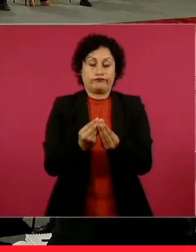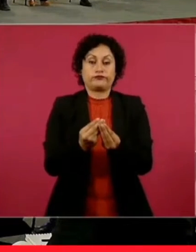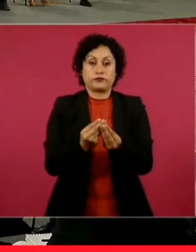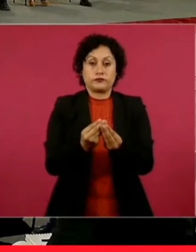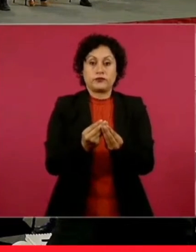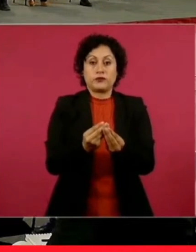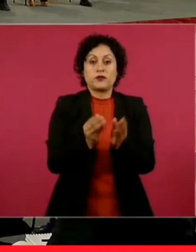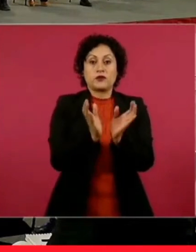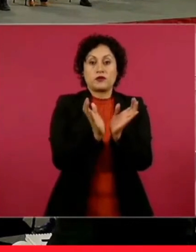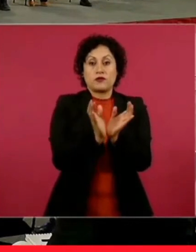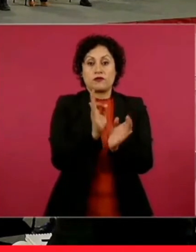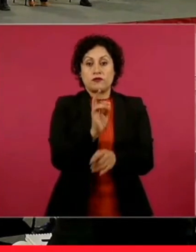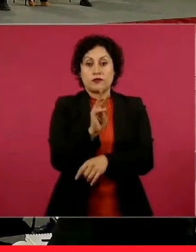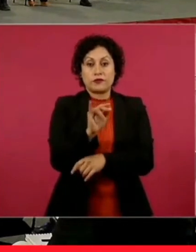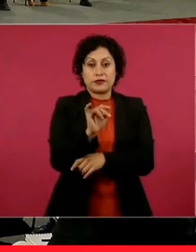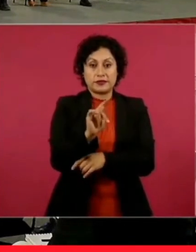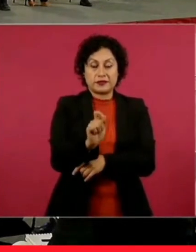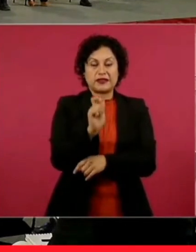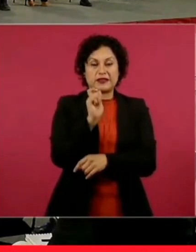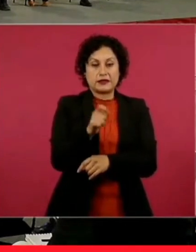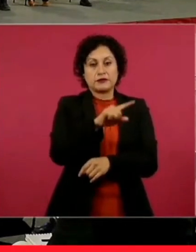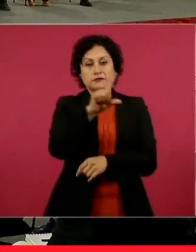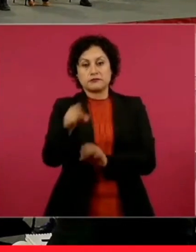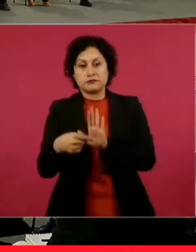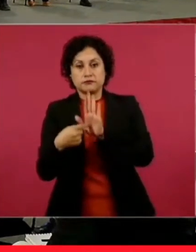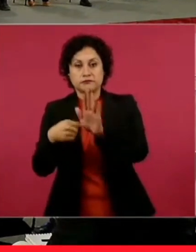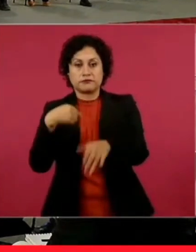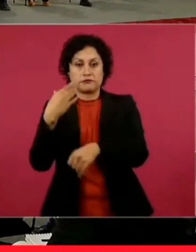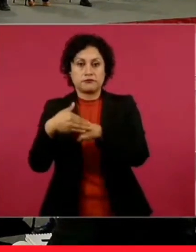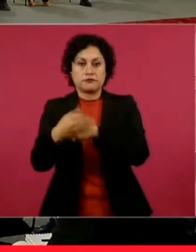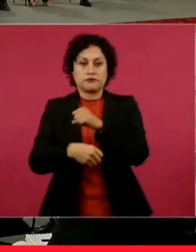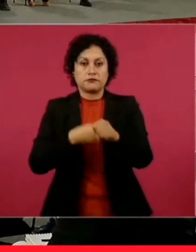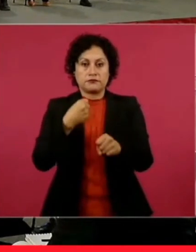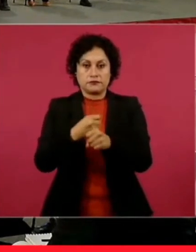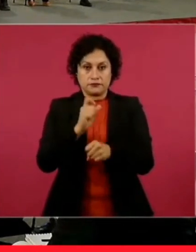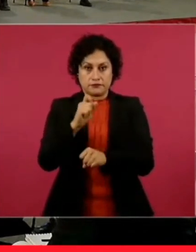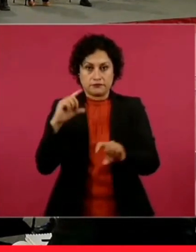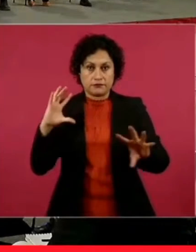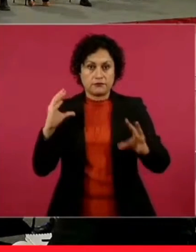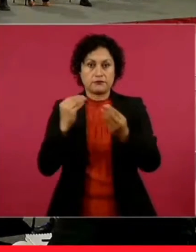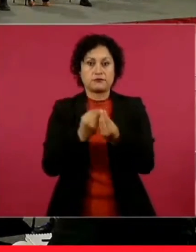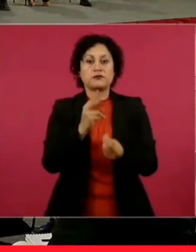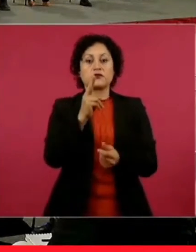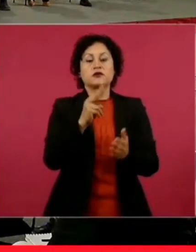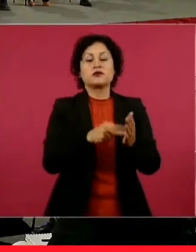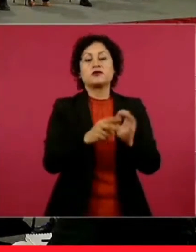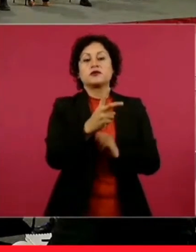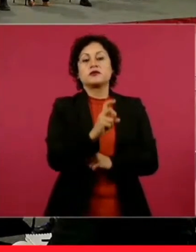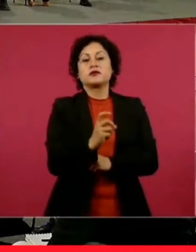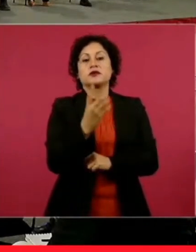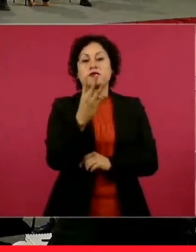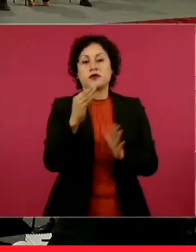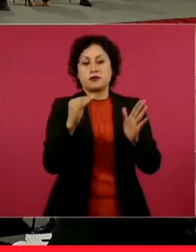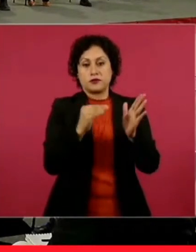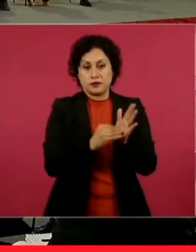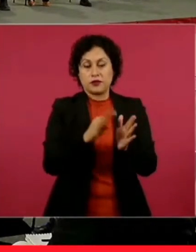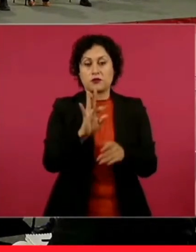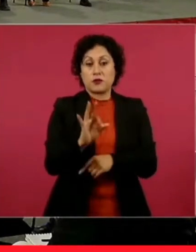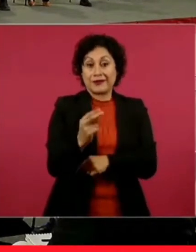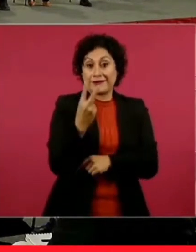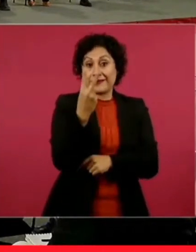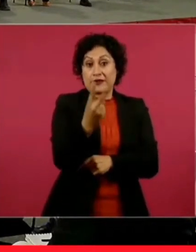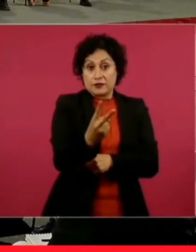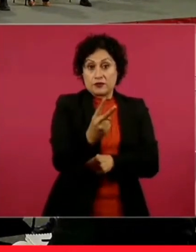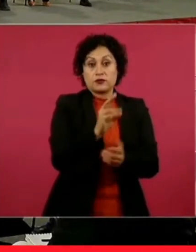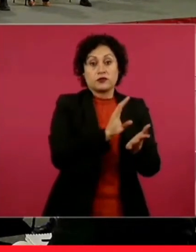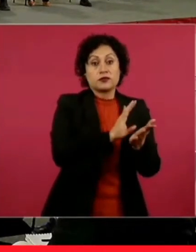perspectiva del próximo año. En la presente administración, el Foviste ha otorgado 234 mil 42 créditos de vivienda. En